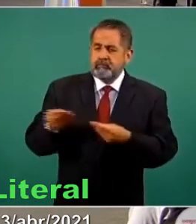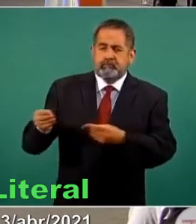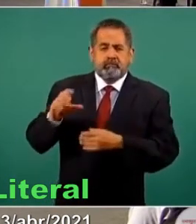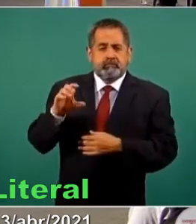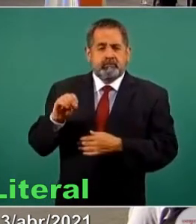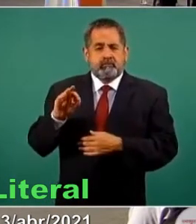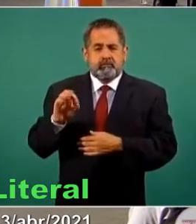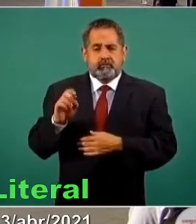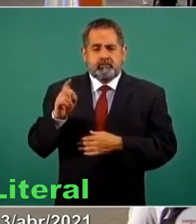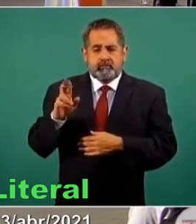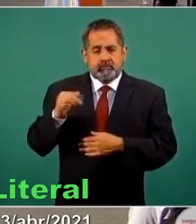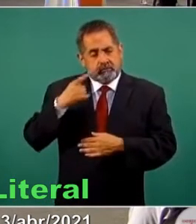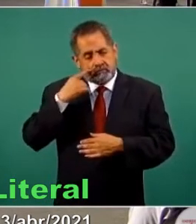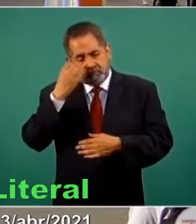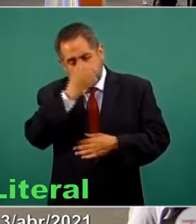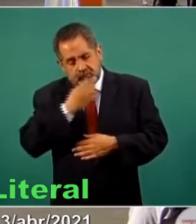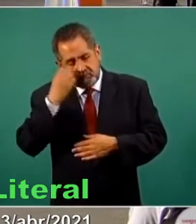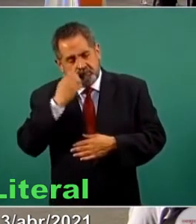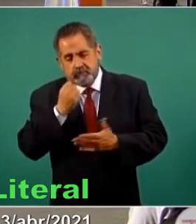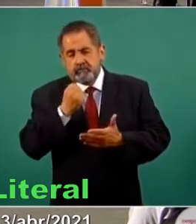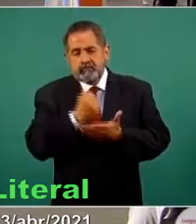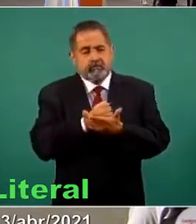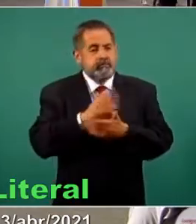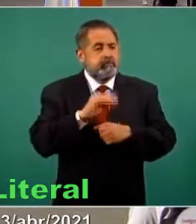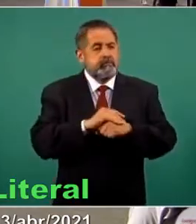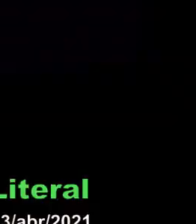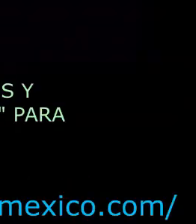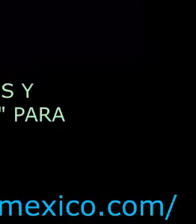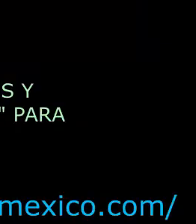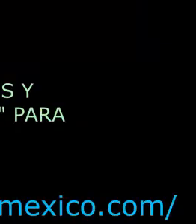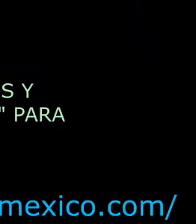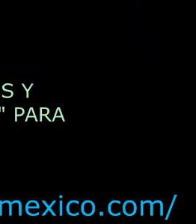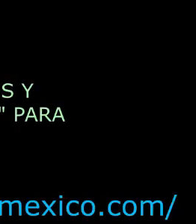para su aprobación en uso de emergencia.